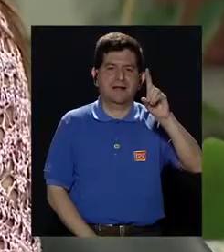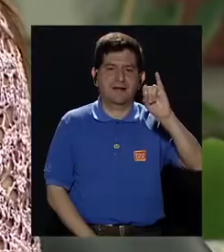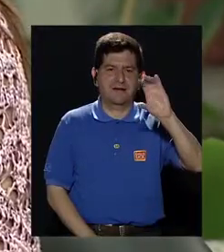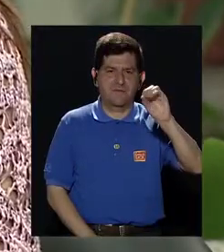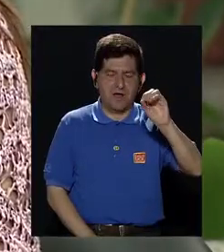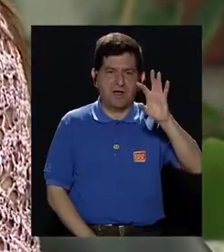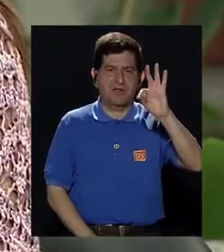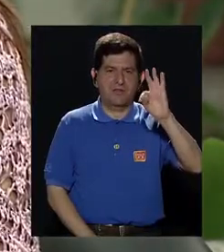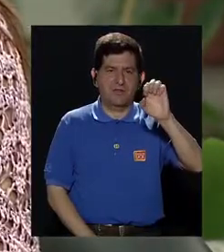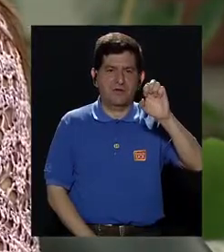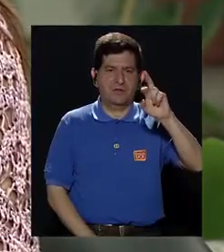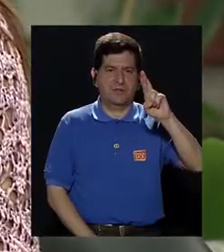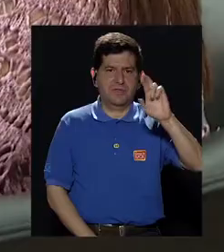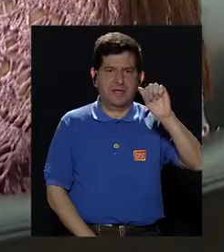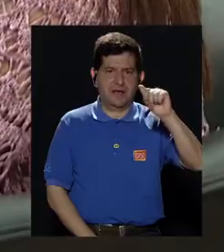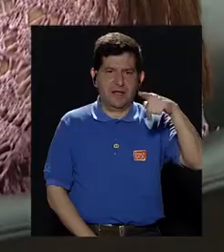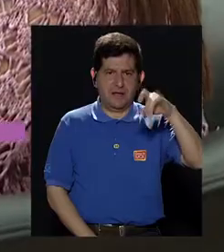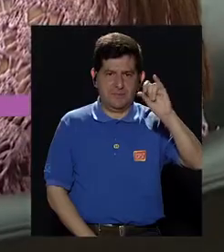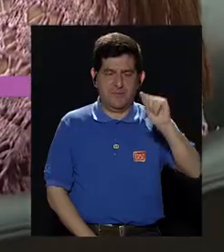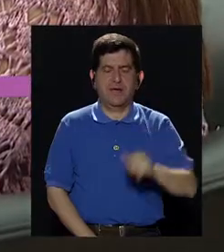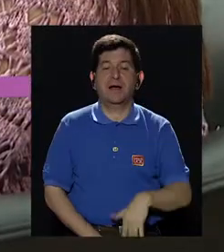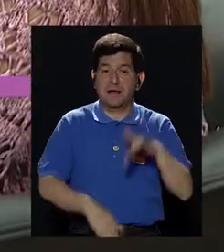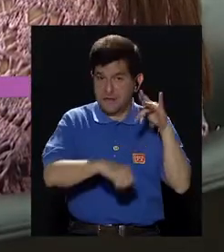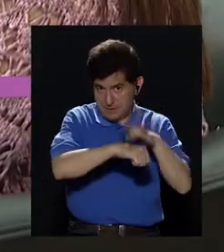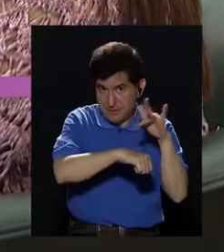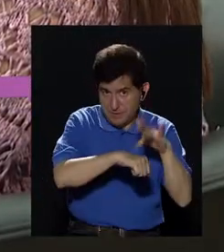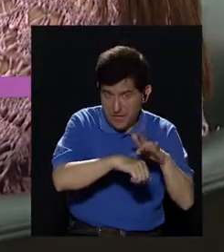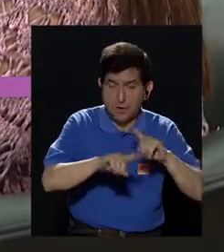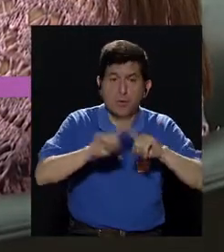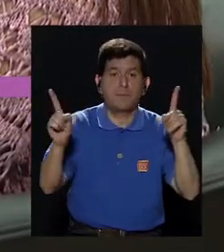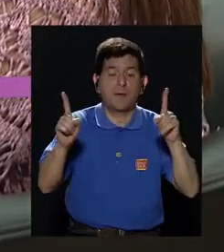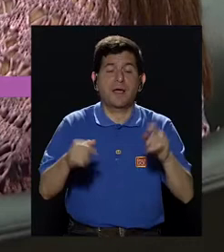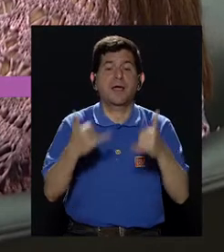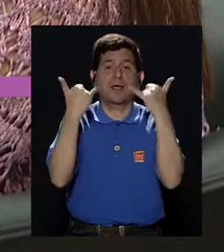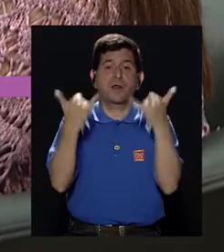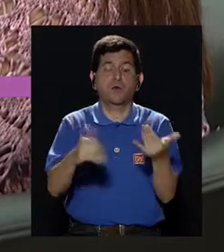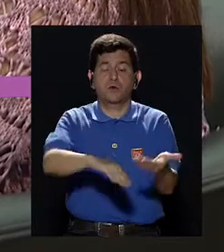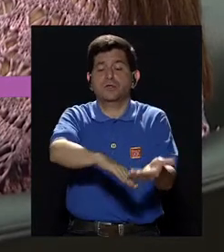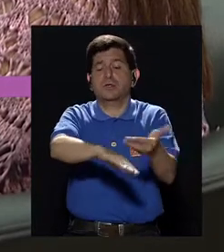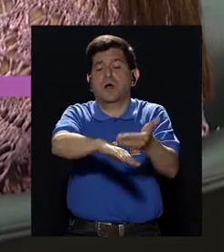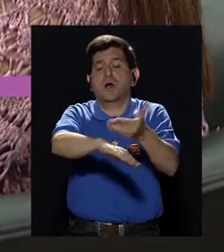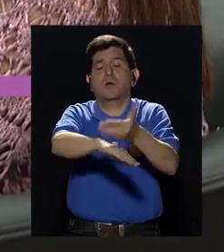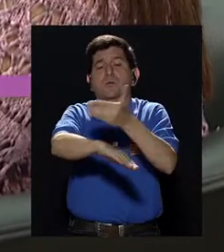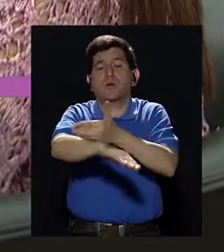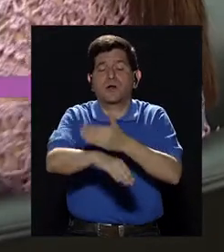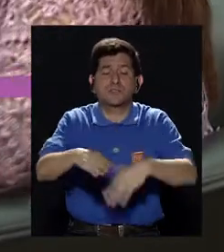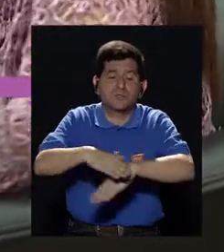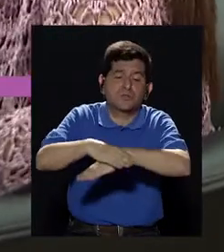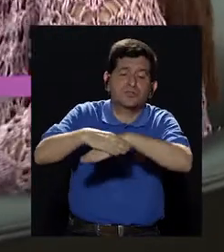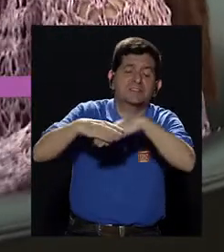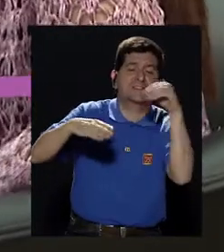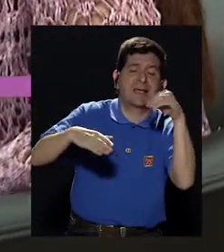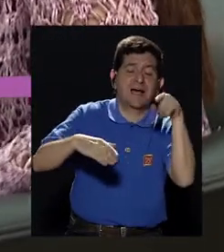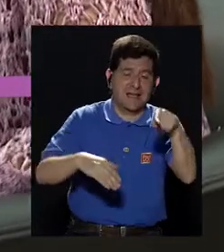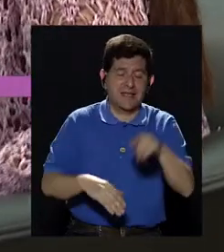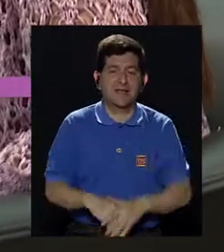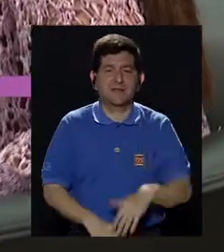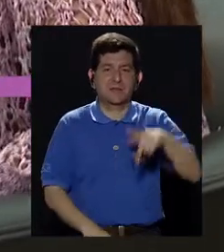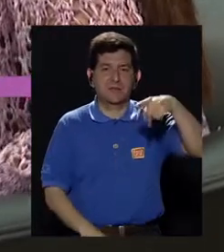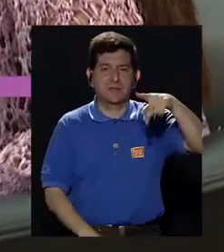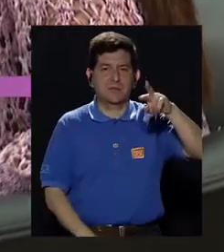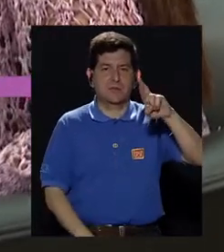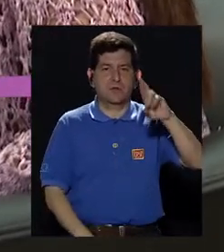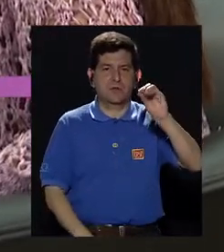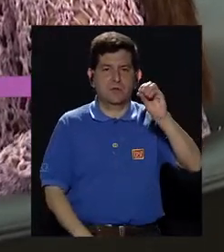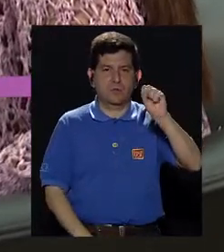Esa es en etapa temprana. Si ya nos encontramos en una etapa avanzada, es decir, donde el tumor ya salió de la próstata y al decir